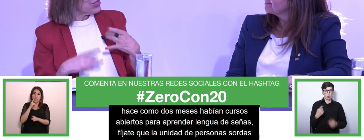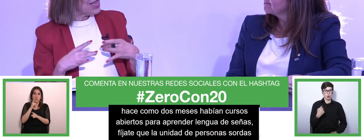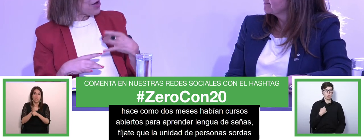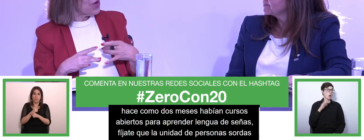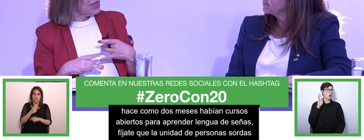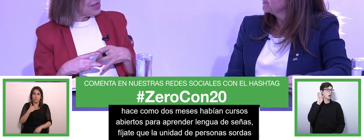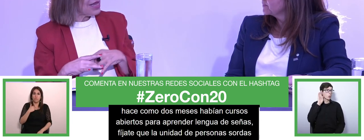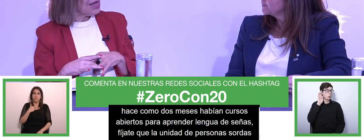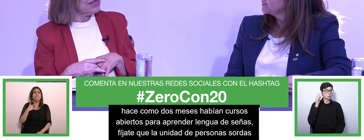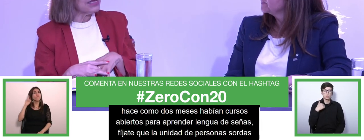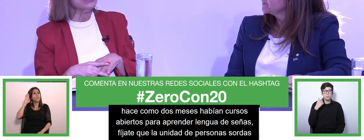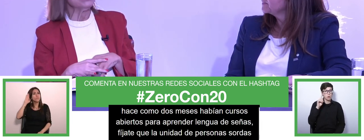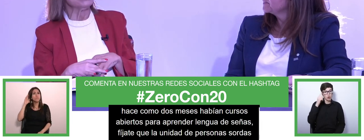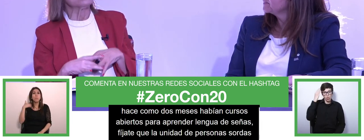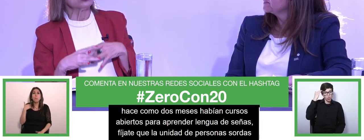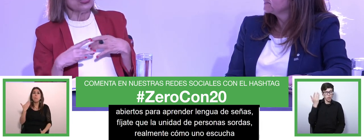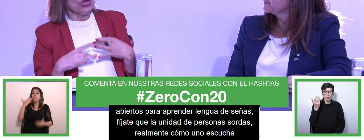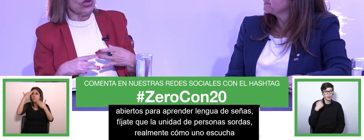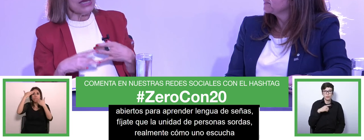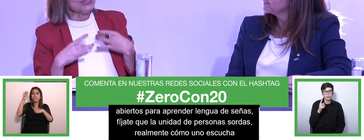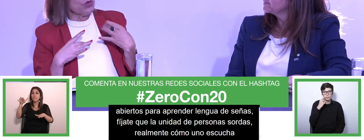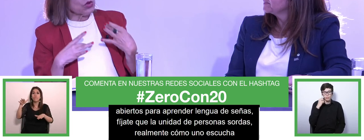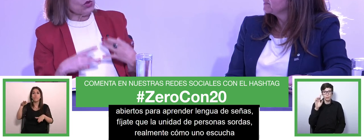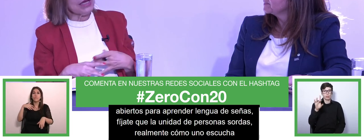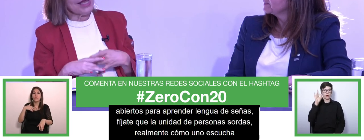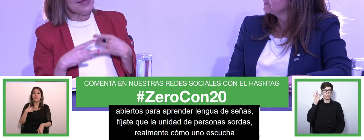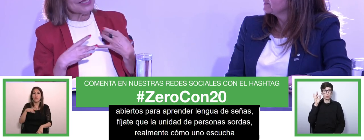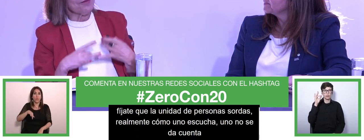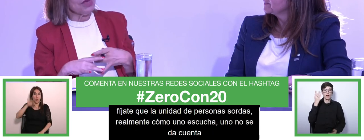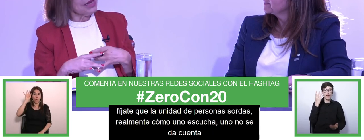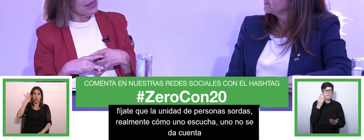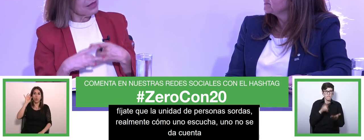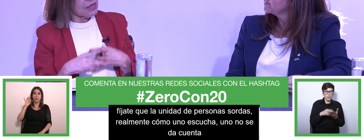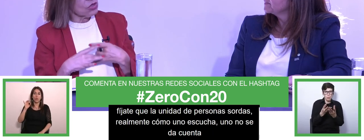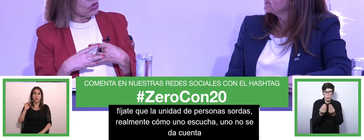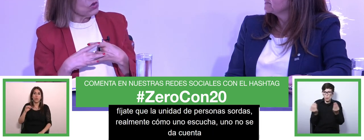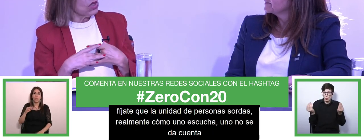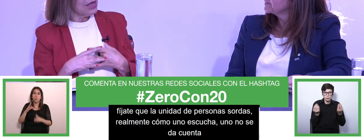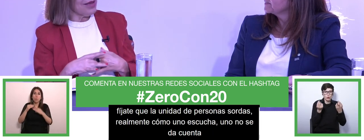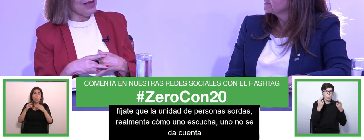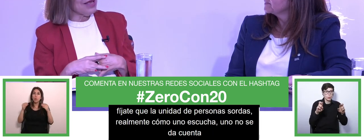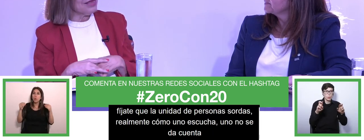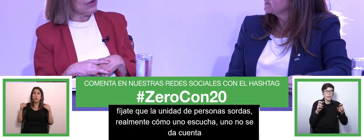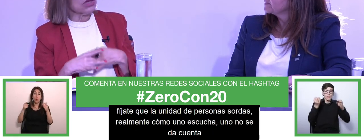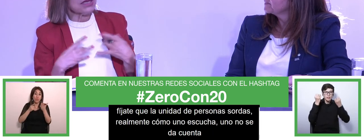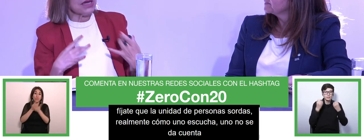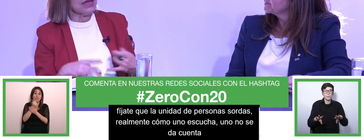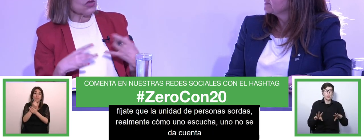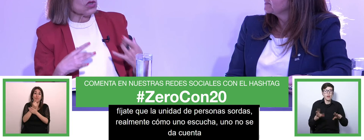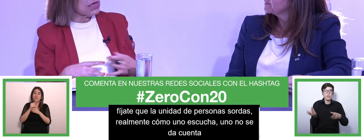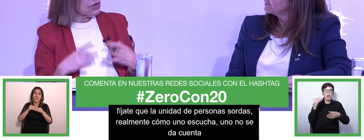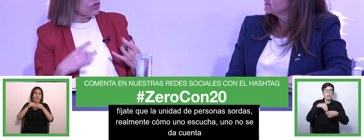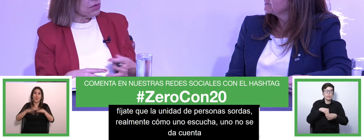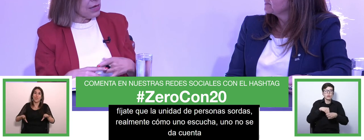uno no se da cuenta de todas las oportunidades que se pierden dentro del acontecer